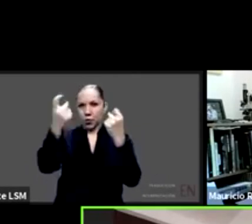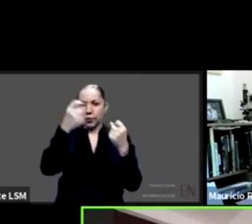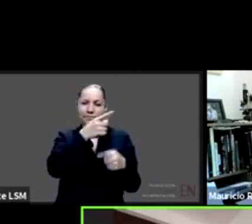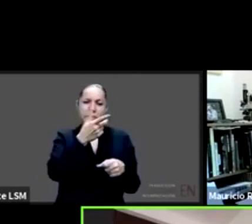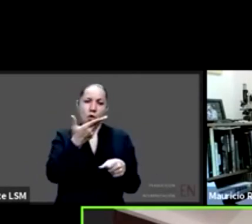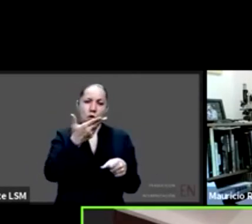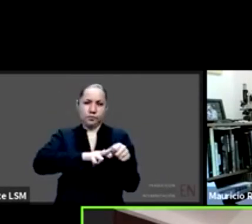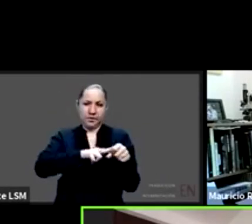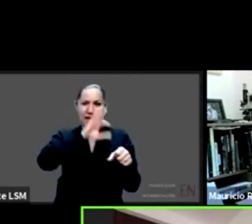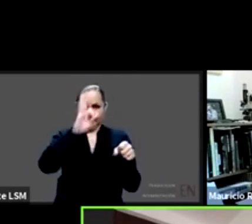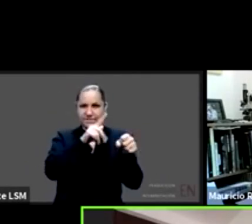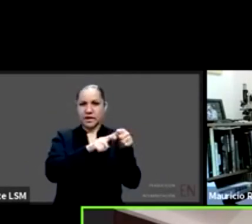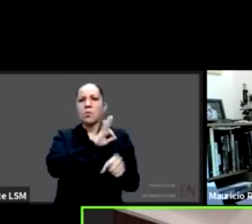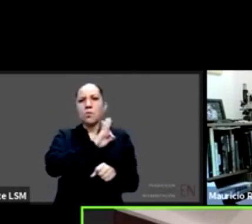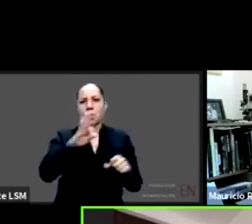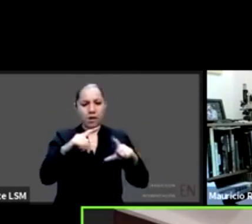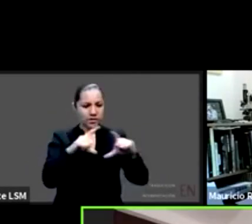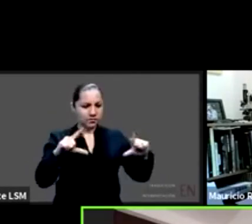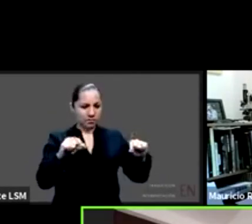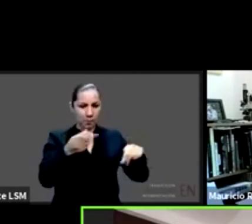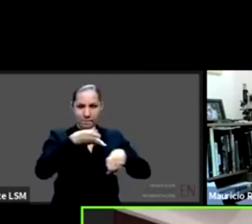pase especial ¿no? que quedan acá